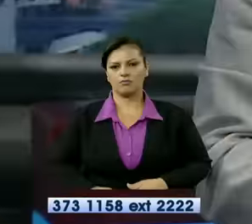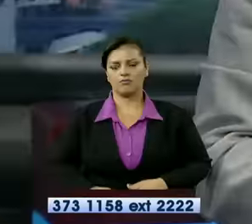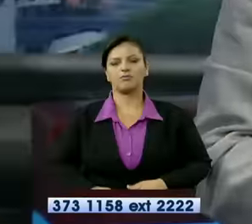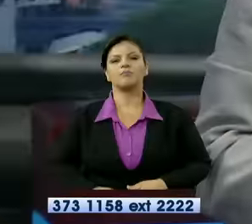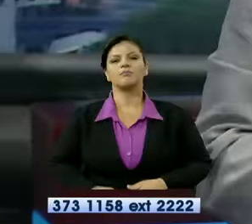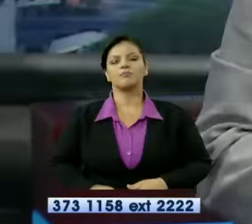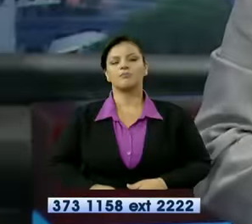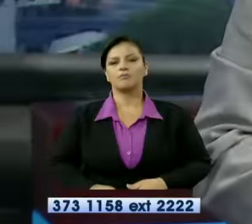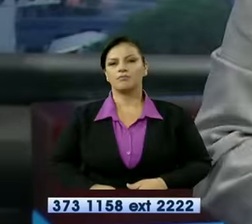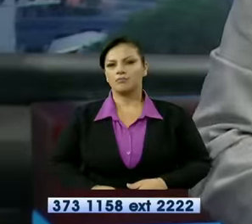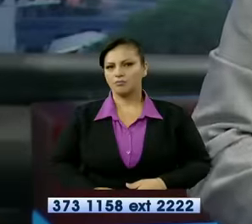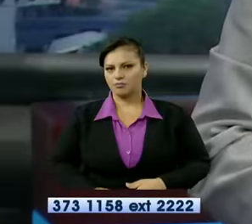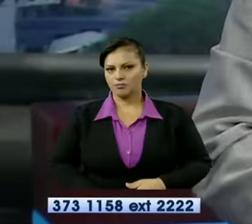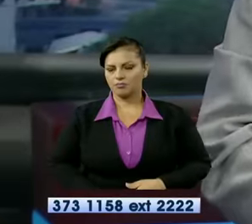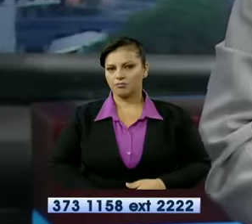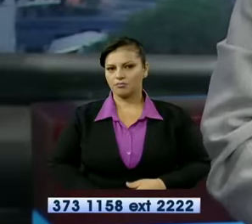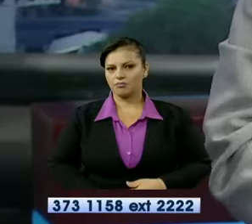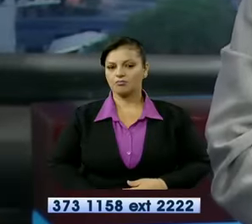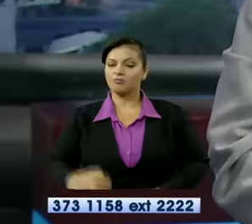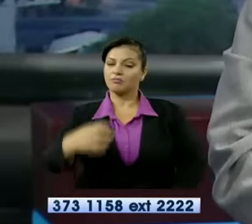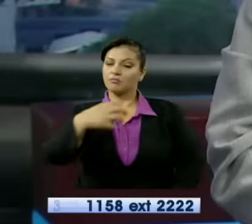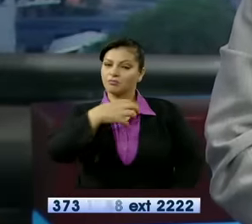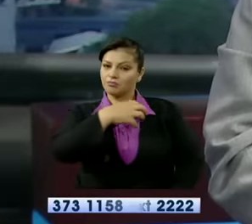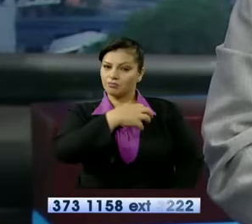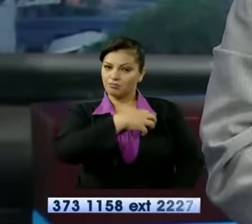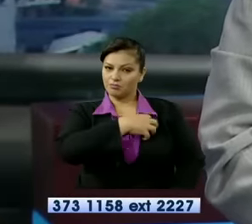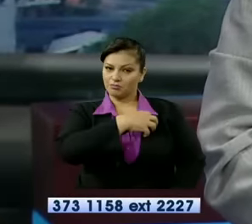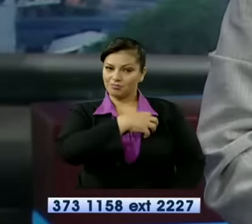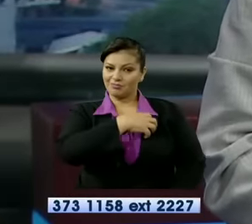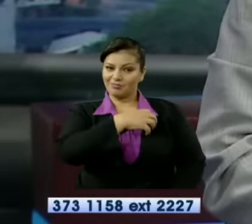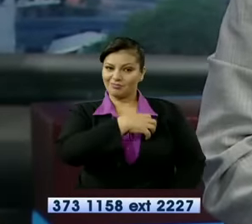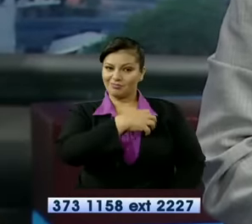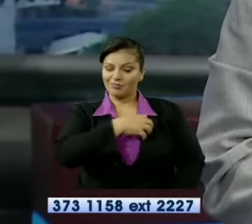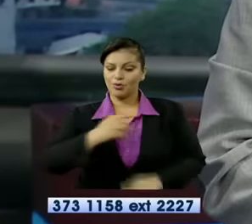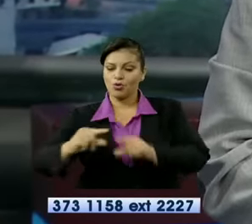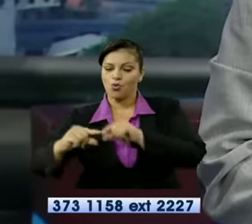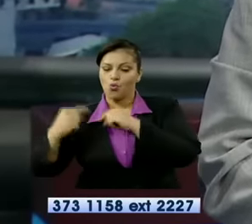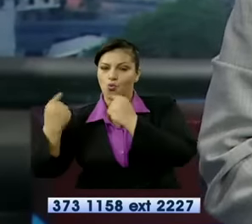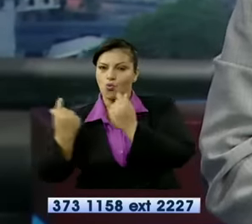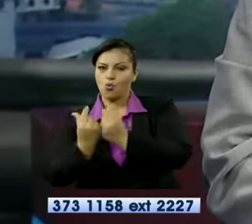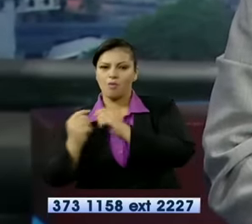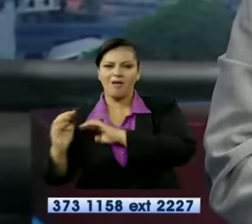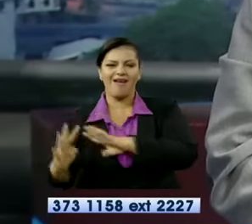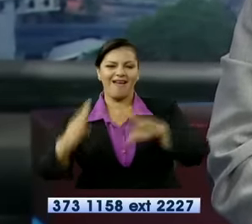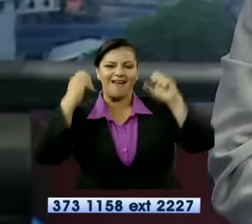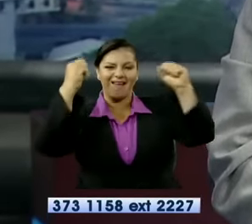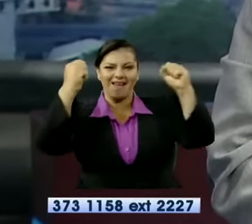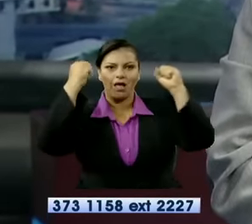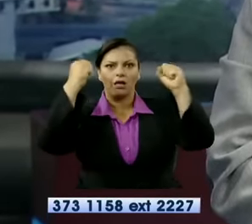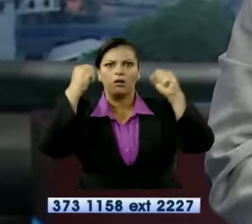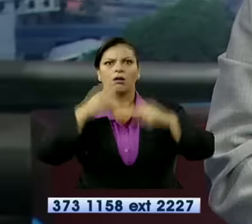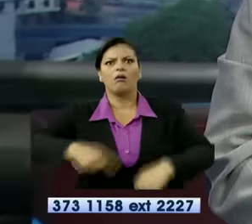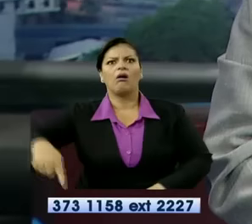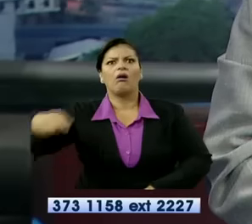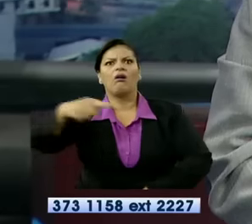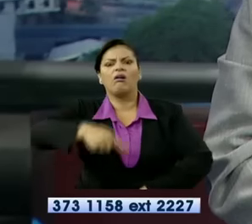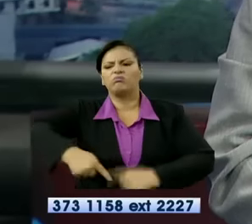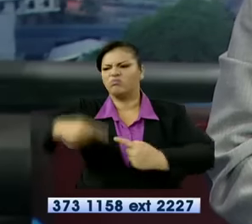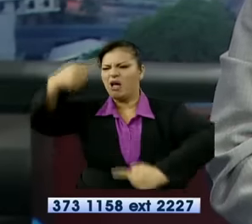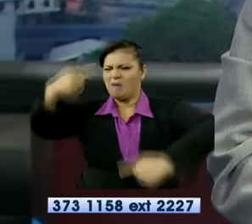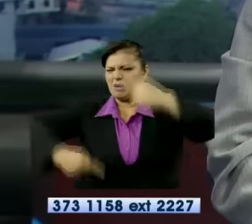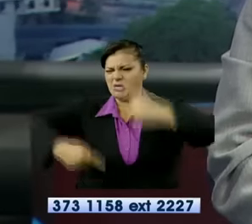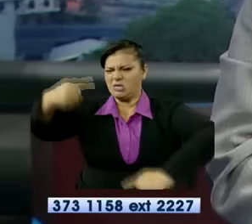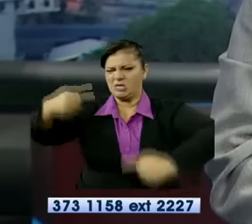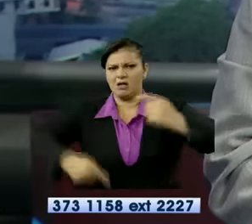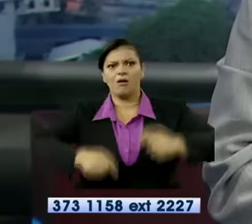supuestos miembros de una misma barra. Dejó decenas de heridos en el Estadio Monumental de Guayaquil durante el partido entre